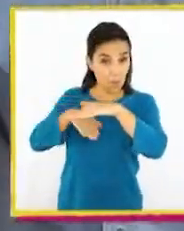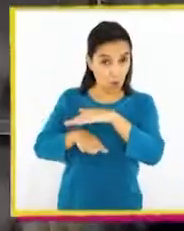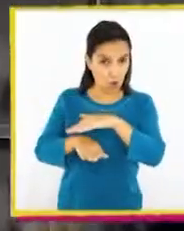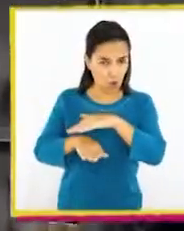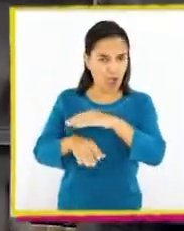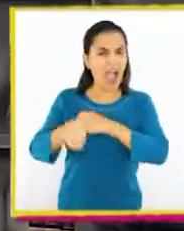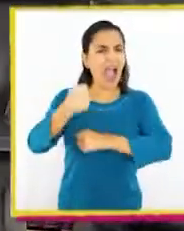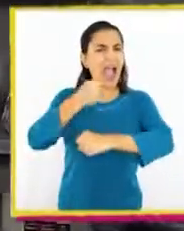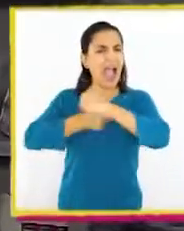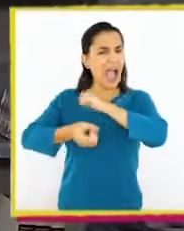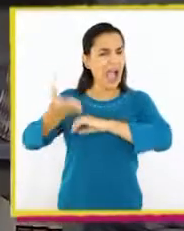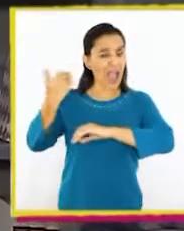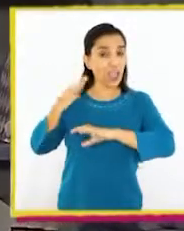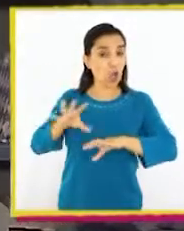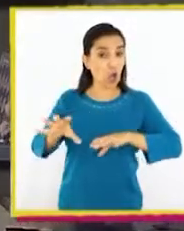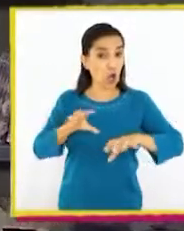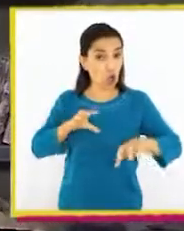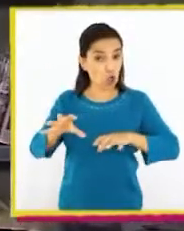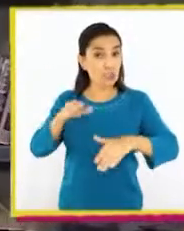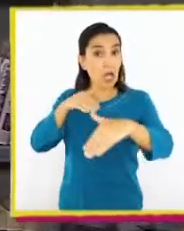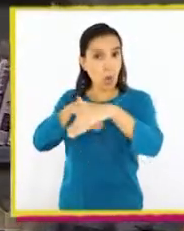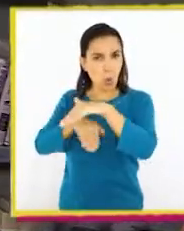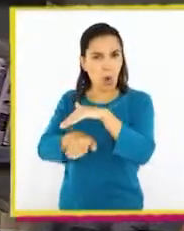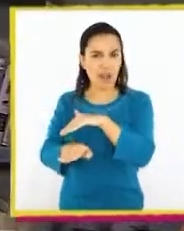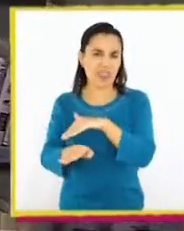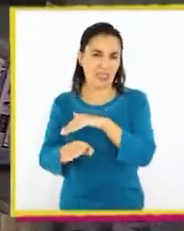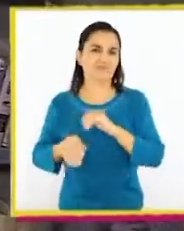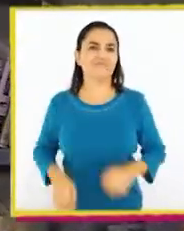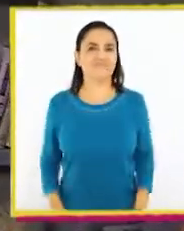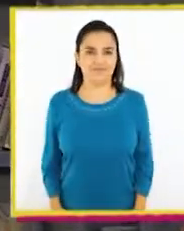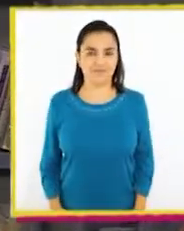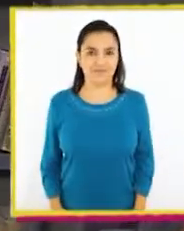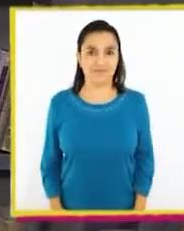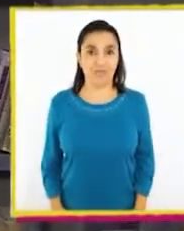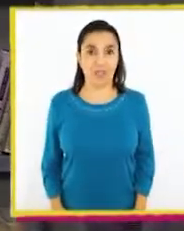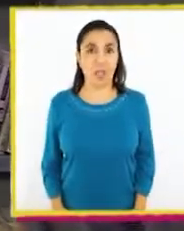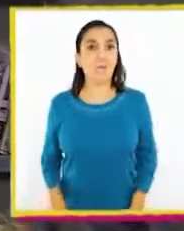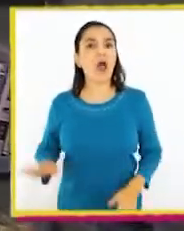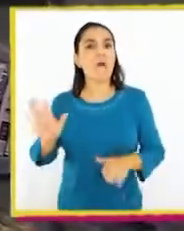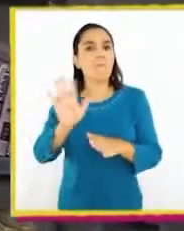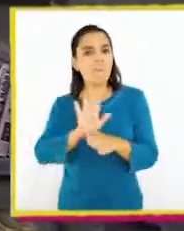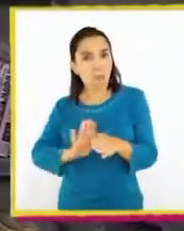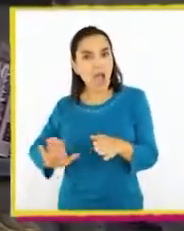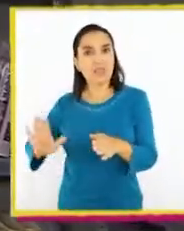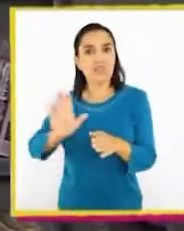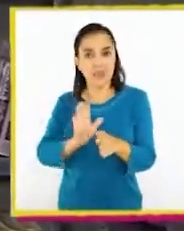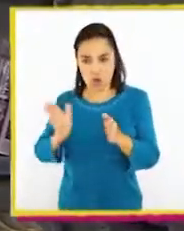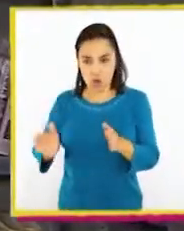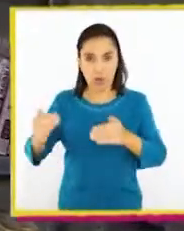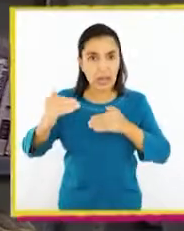Hace muchos años guardé aquí algunos objetos especiales para mantenerlos en esta caja